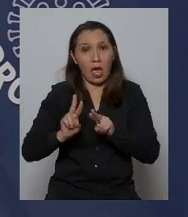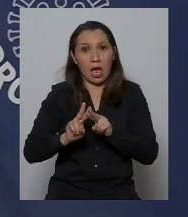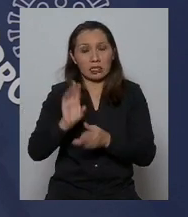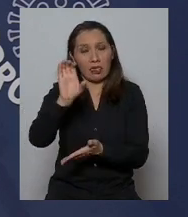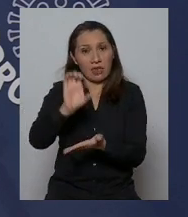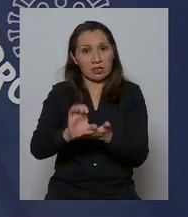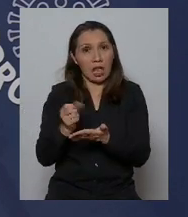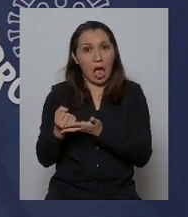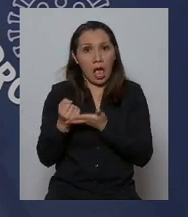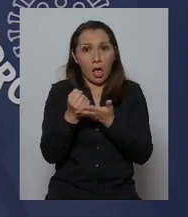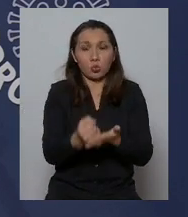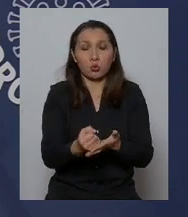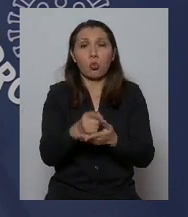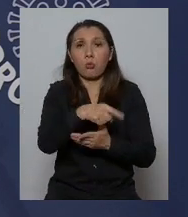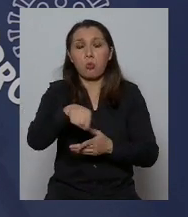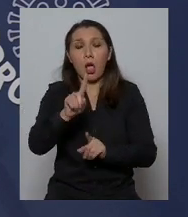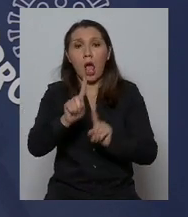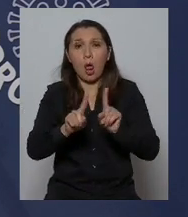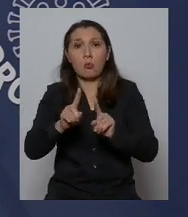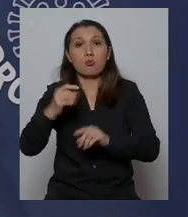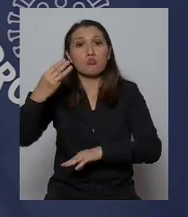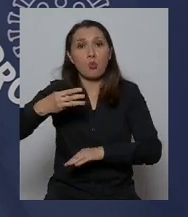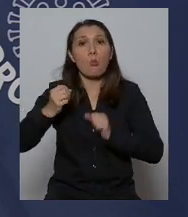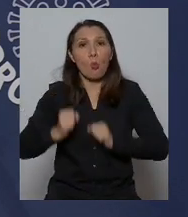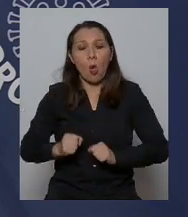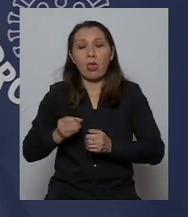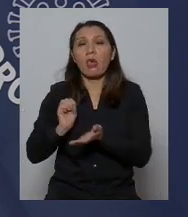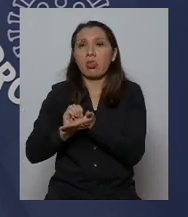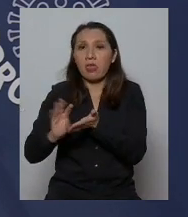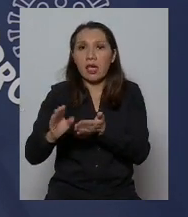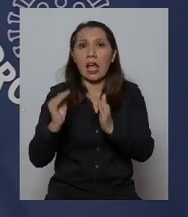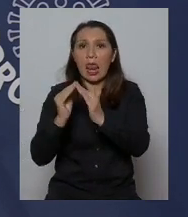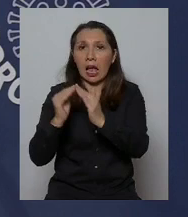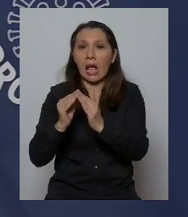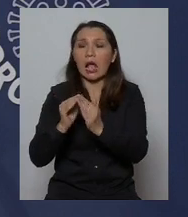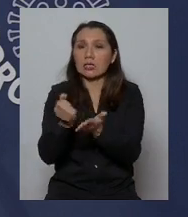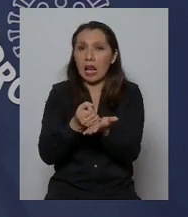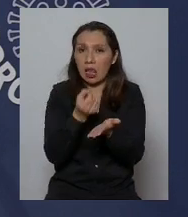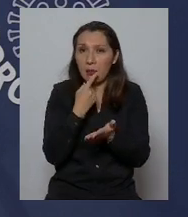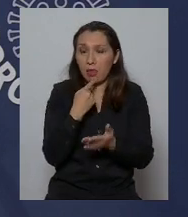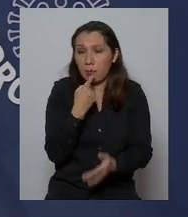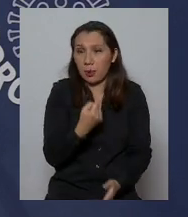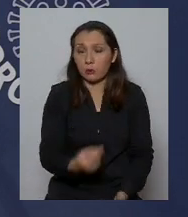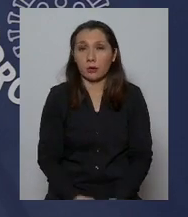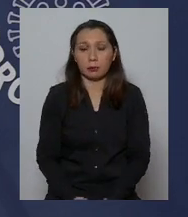parte del Estado con ayuda para que aquellos municipios puedan entregar estos medicamentos de manera domiciliaria?